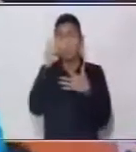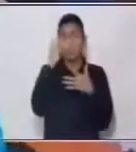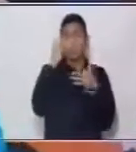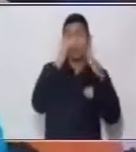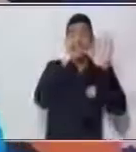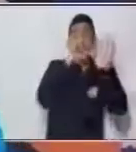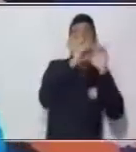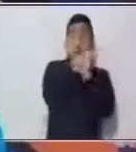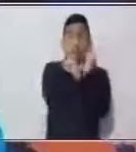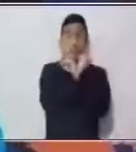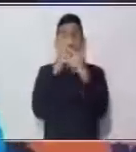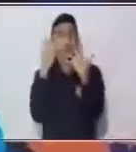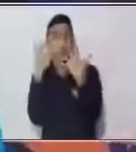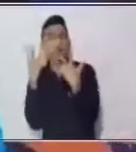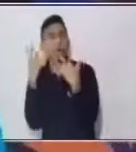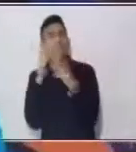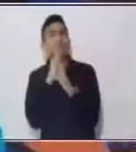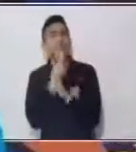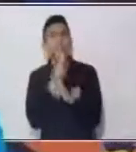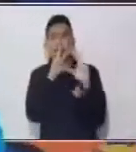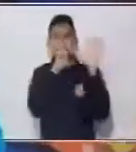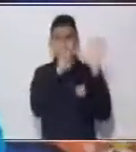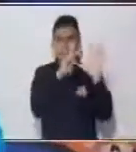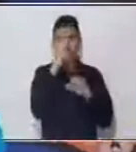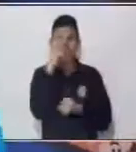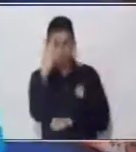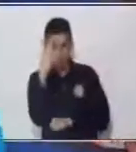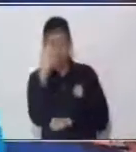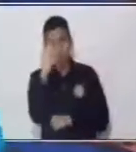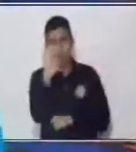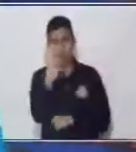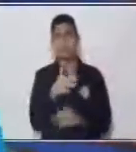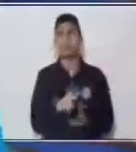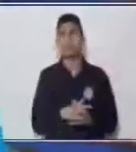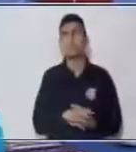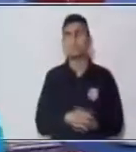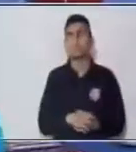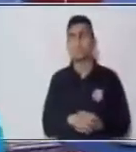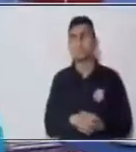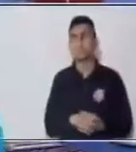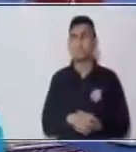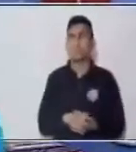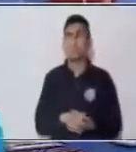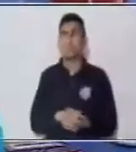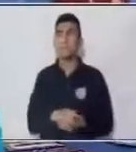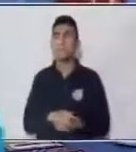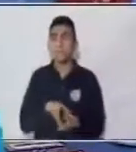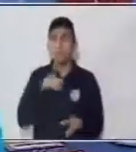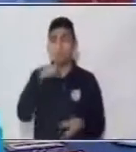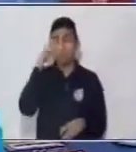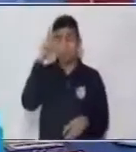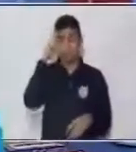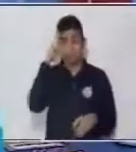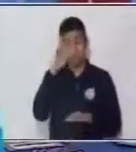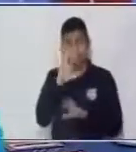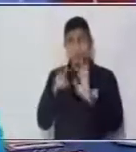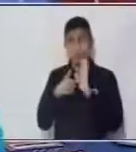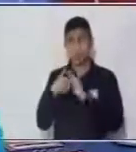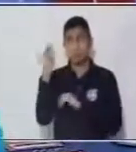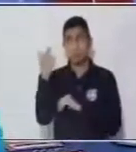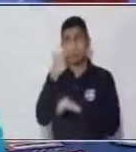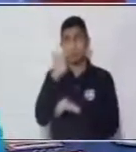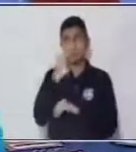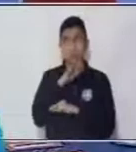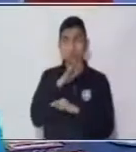ocho por nueve son setenta y dos Vamos de nuevo lanzando el dado Acuérdense que me quedé aquí en la